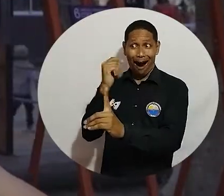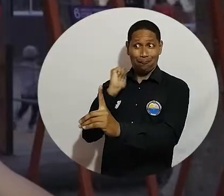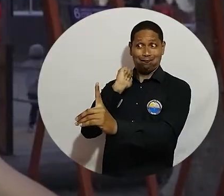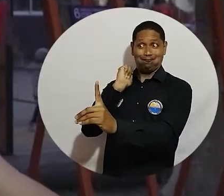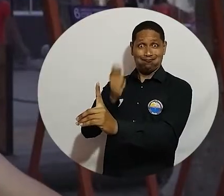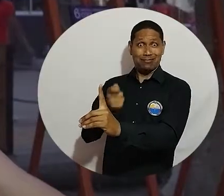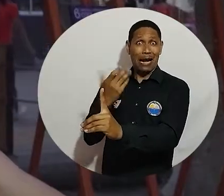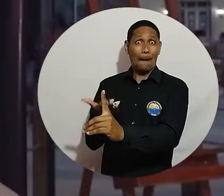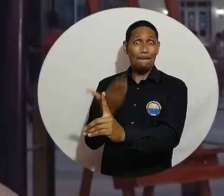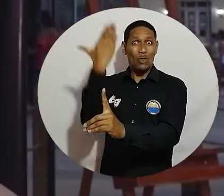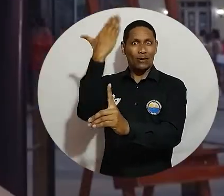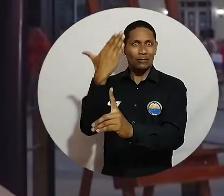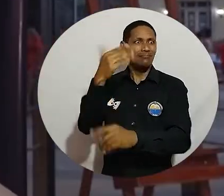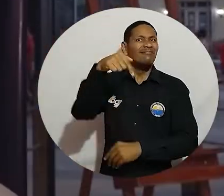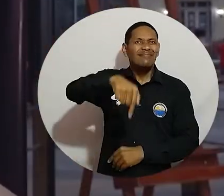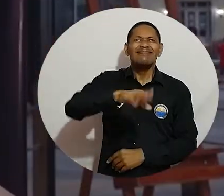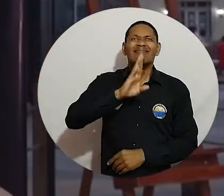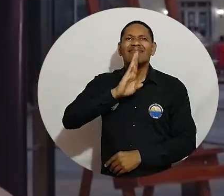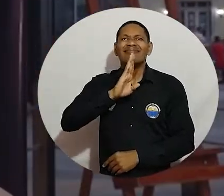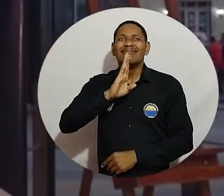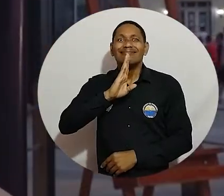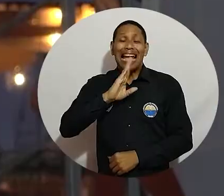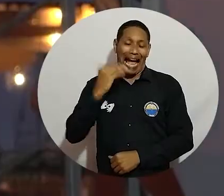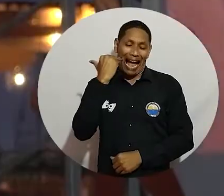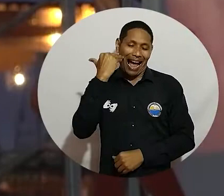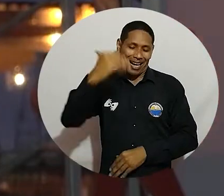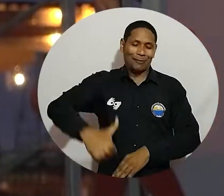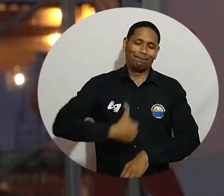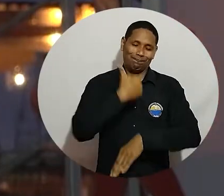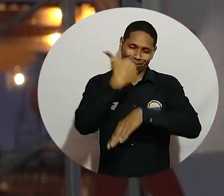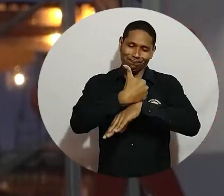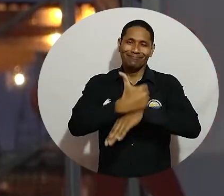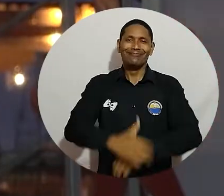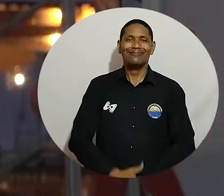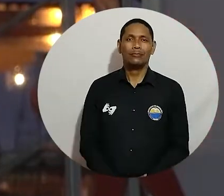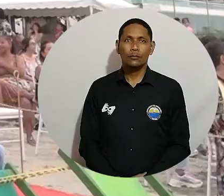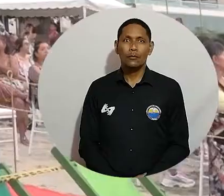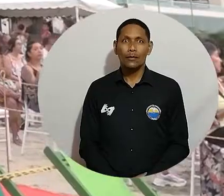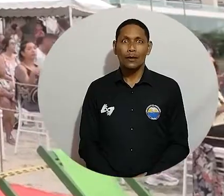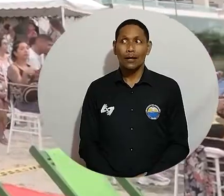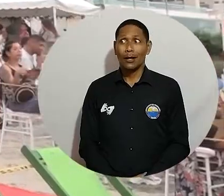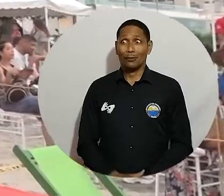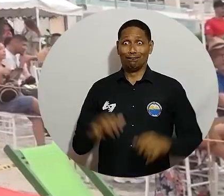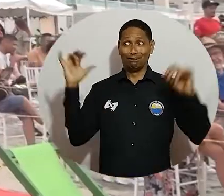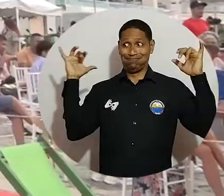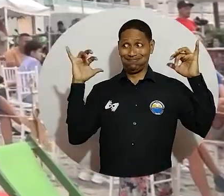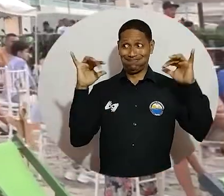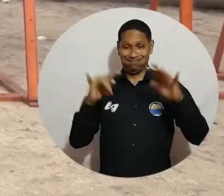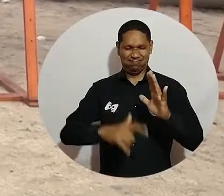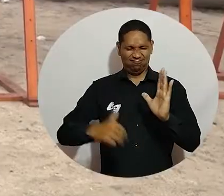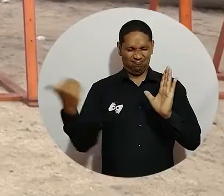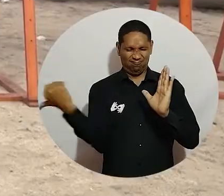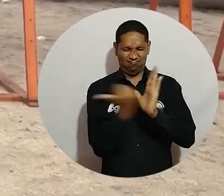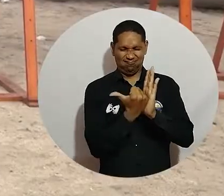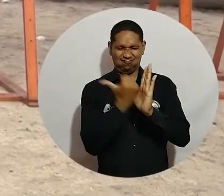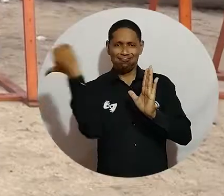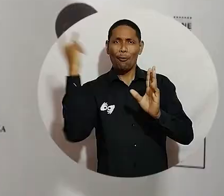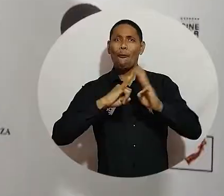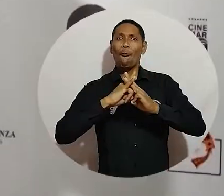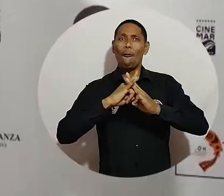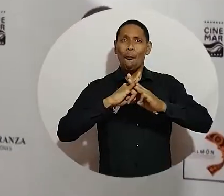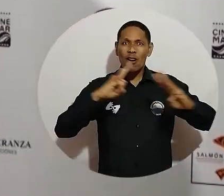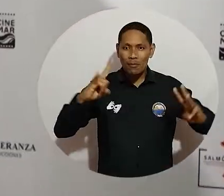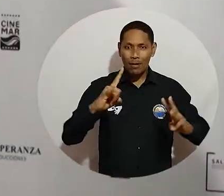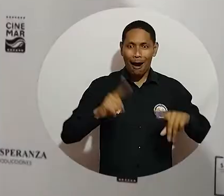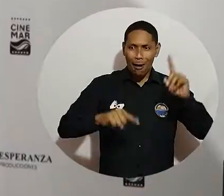que hace es que está validando eso y que mejor muestra que el festival tiene precisamente a una directora. Este festival tiene el sello UNI Magdalena,